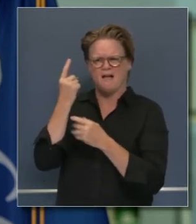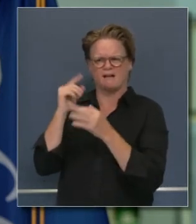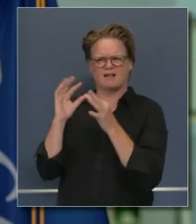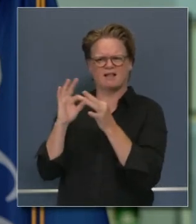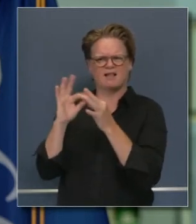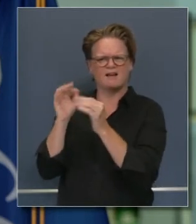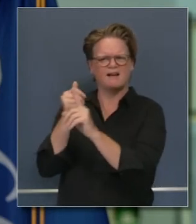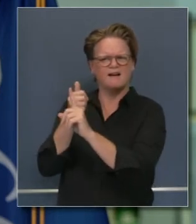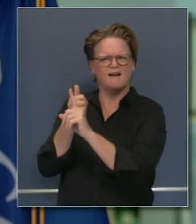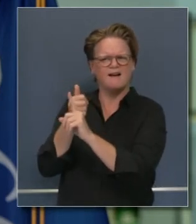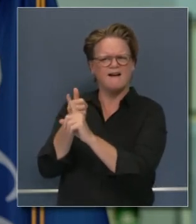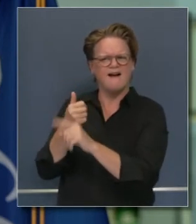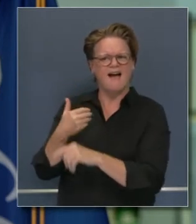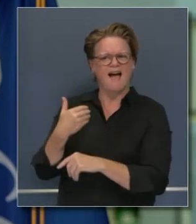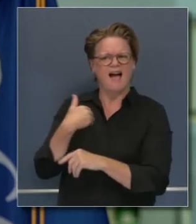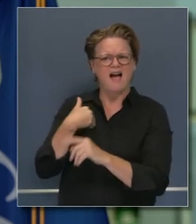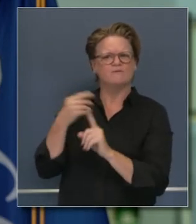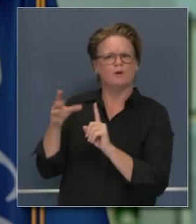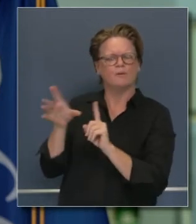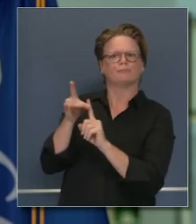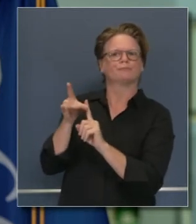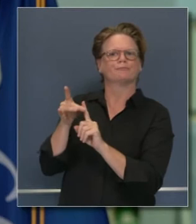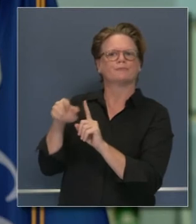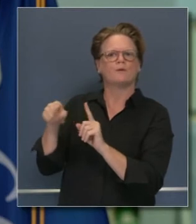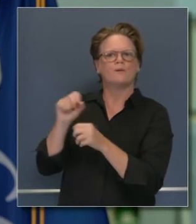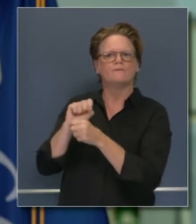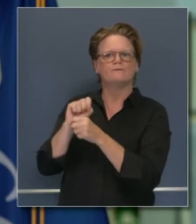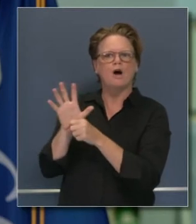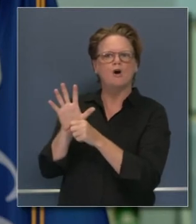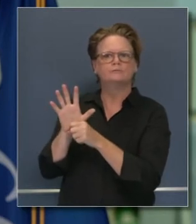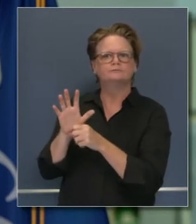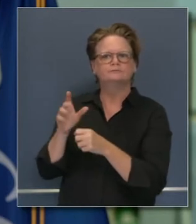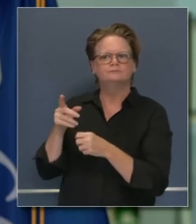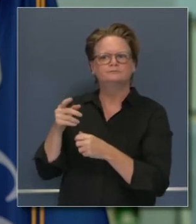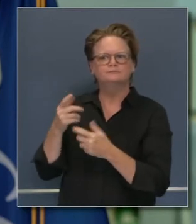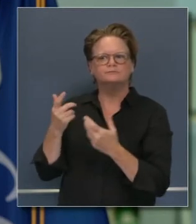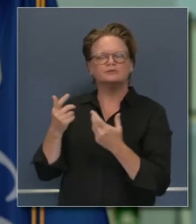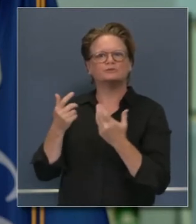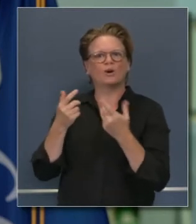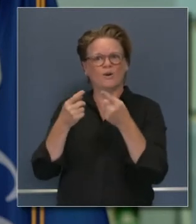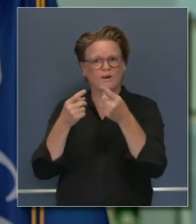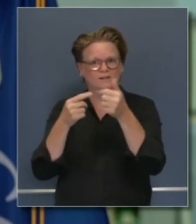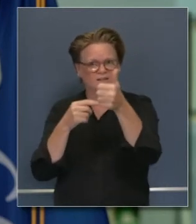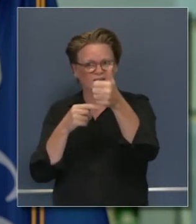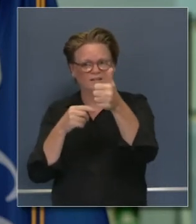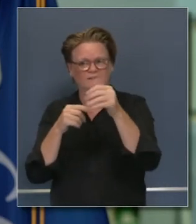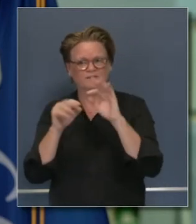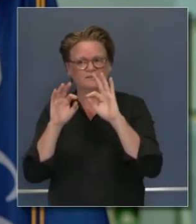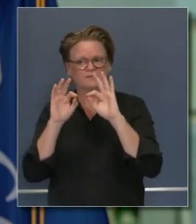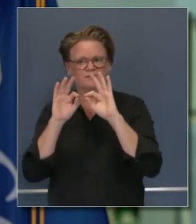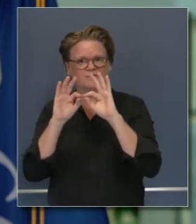COVID positivo le han hecho pruebas a usted o a su familia y también su personal